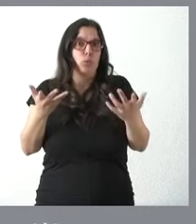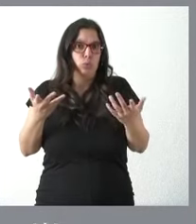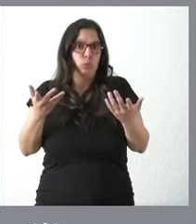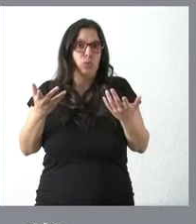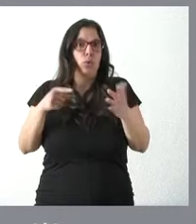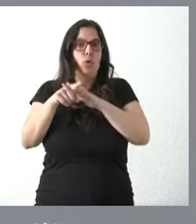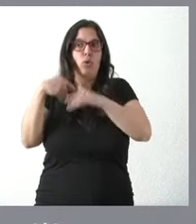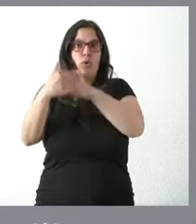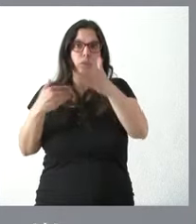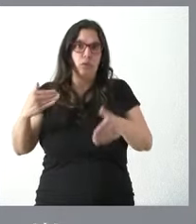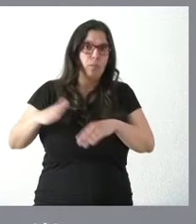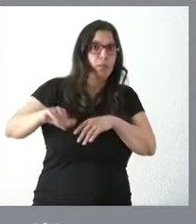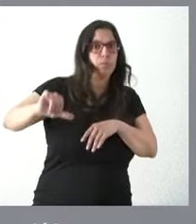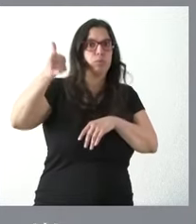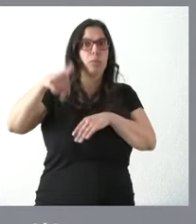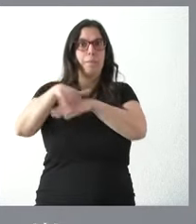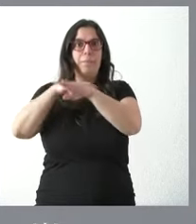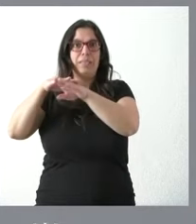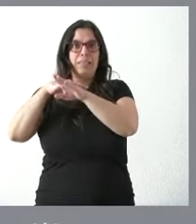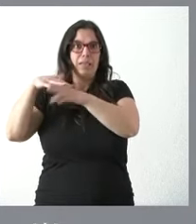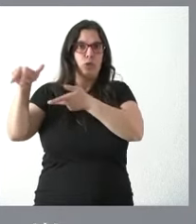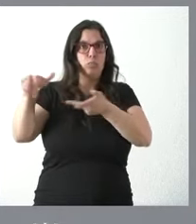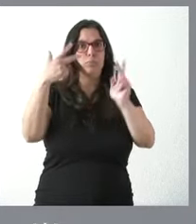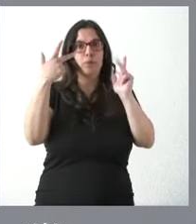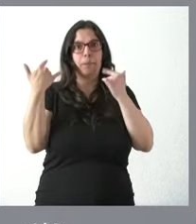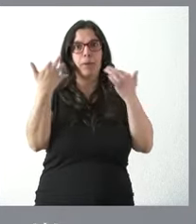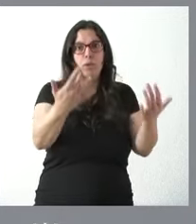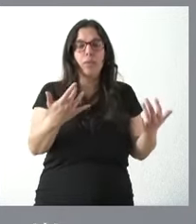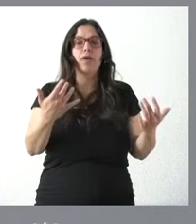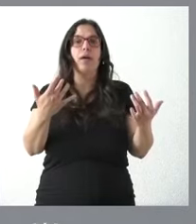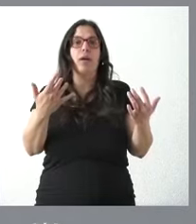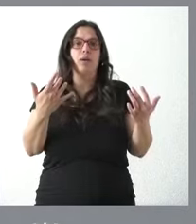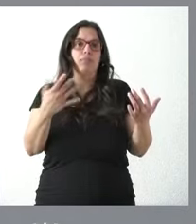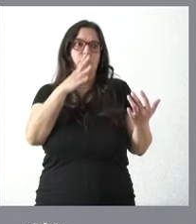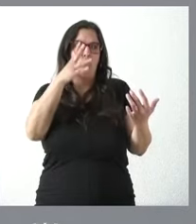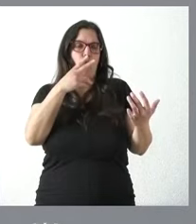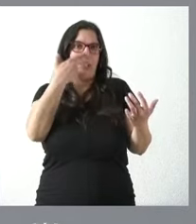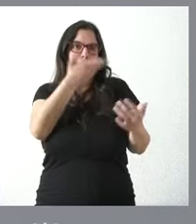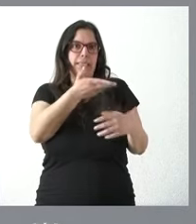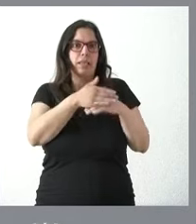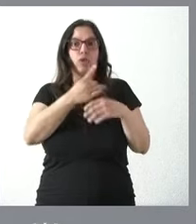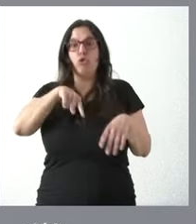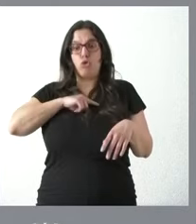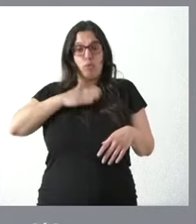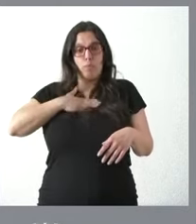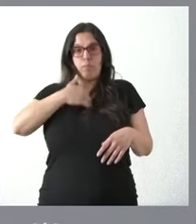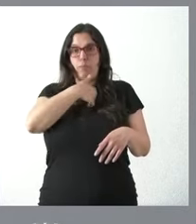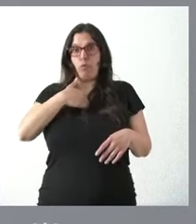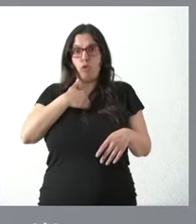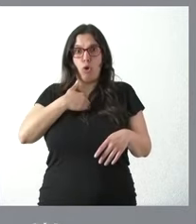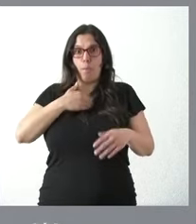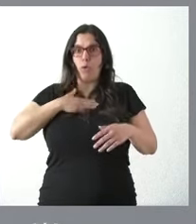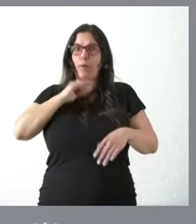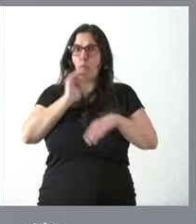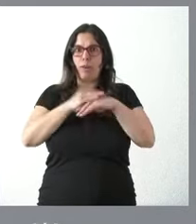tramitación y que el ministerio pues le dé la velocidad y el ritmo y el interés que el asunto merece nosotros estamos cumpliendo la parte que habíamos asumido